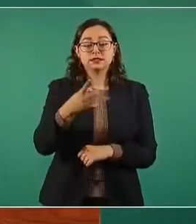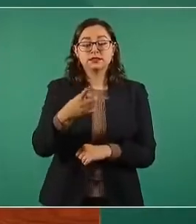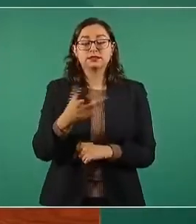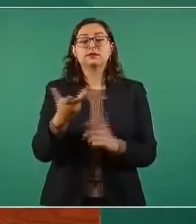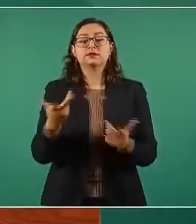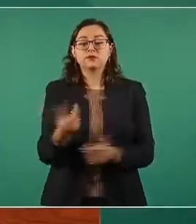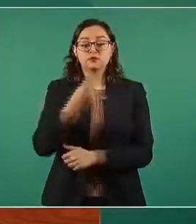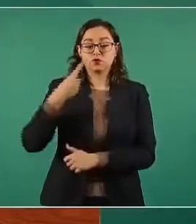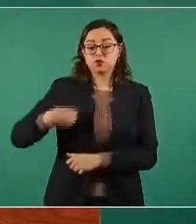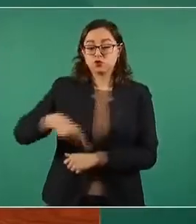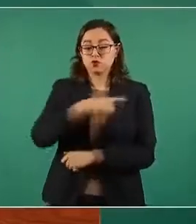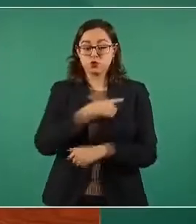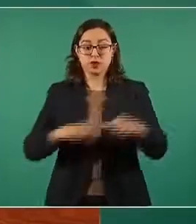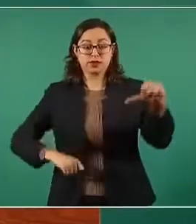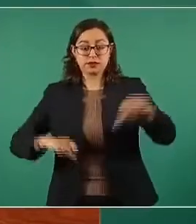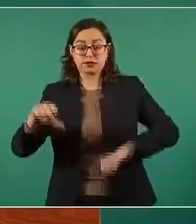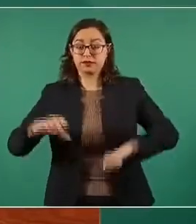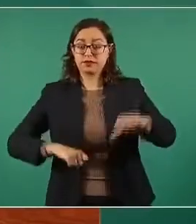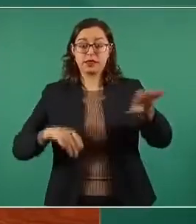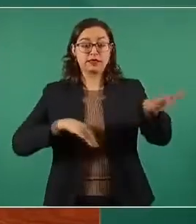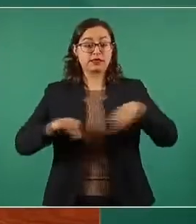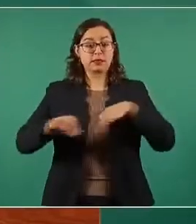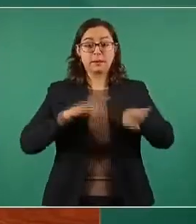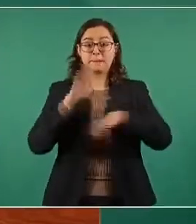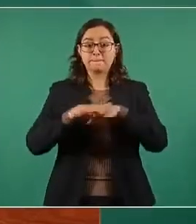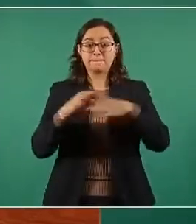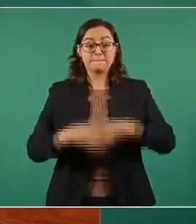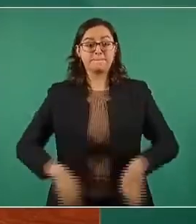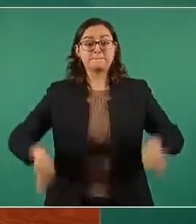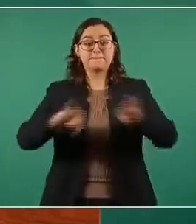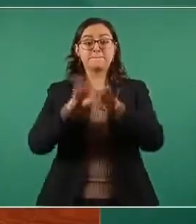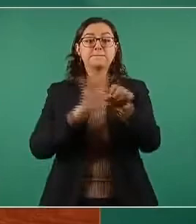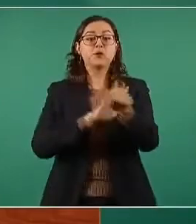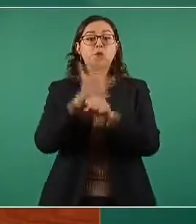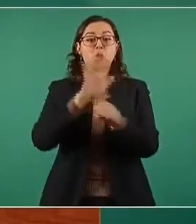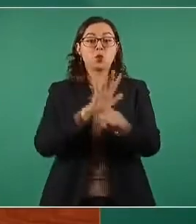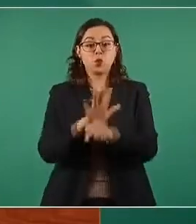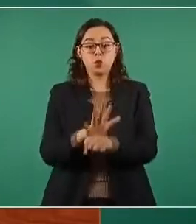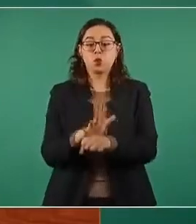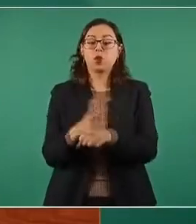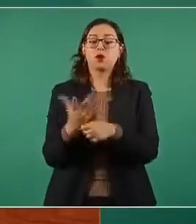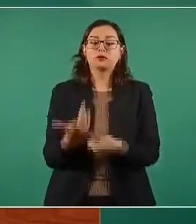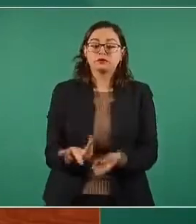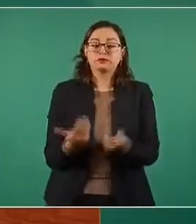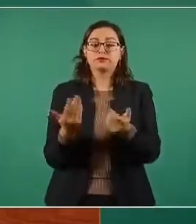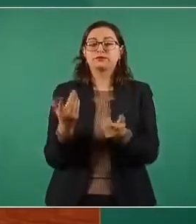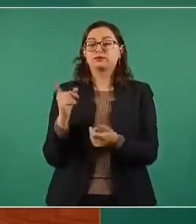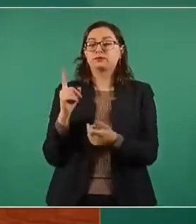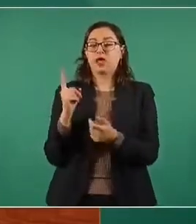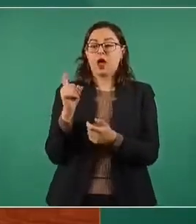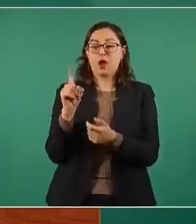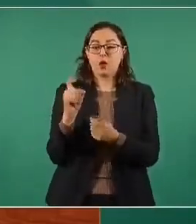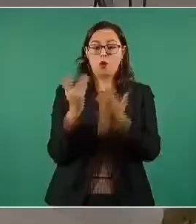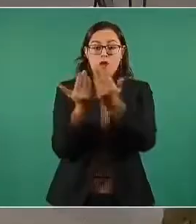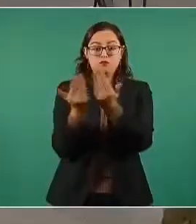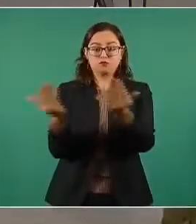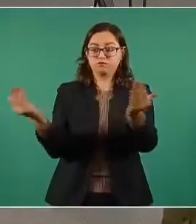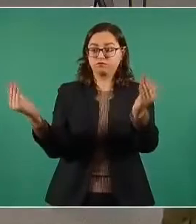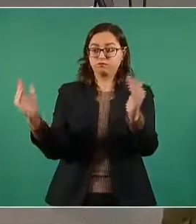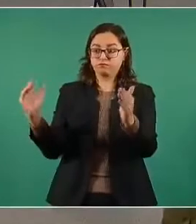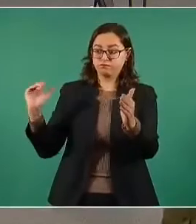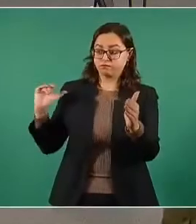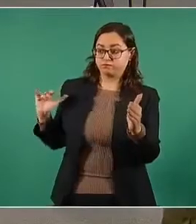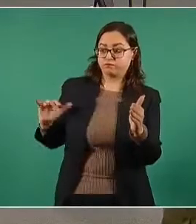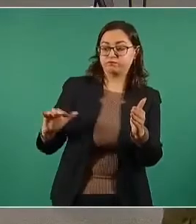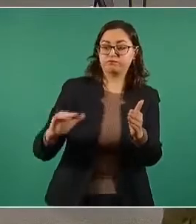realizamos es estar vigilantes de las presas y de los ríos. Este huracán trajo